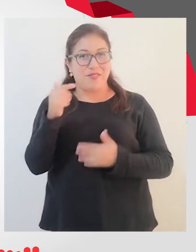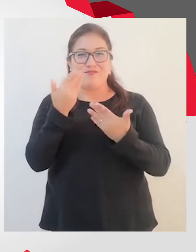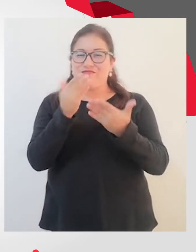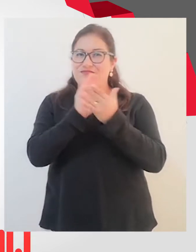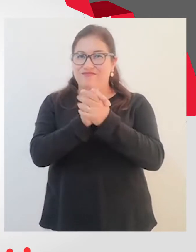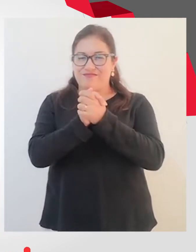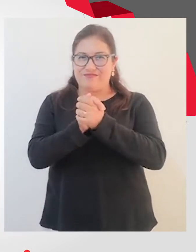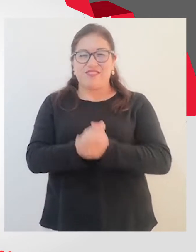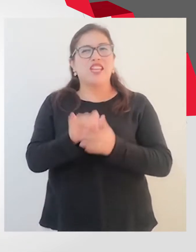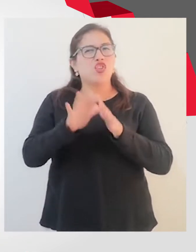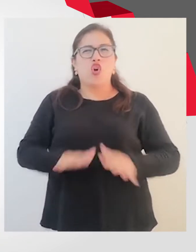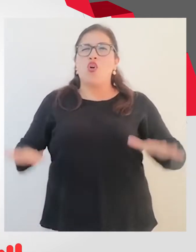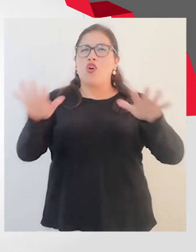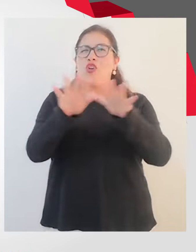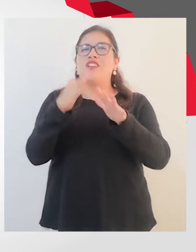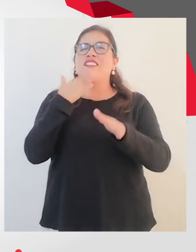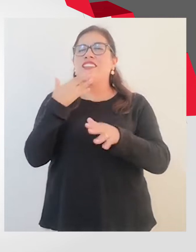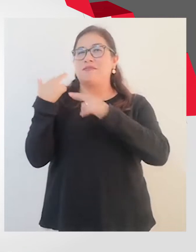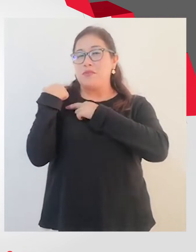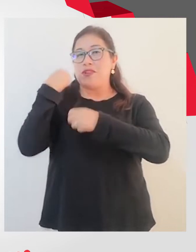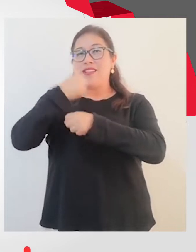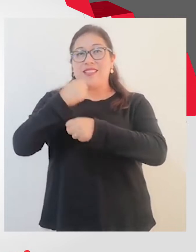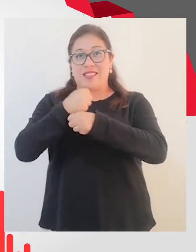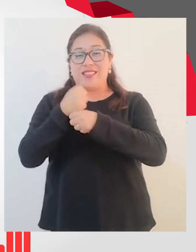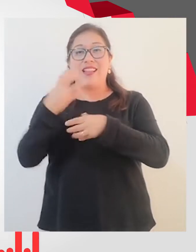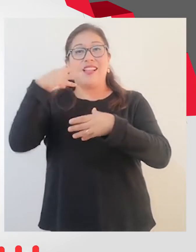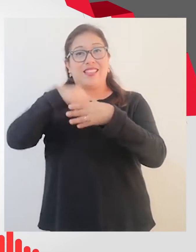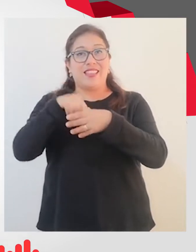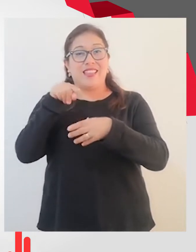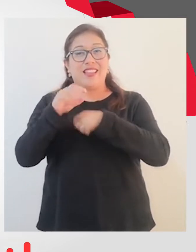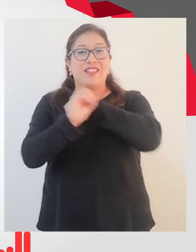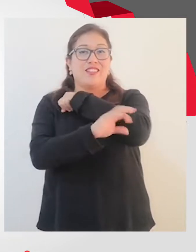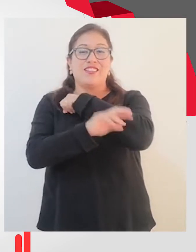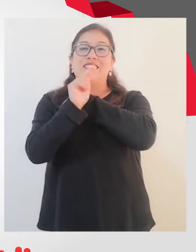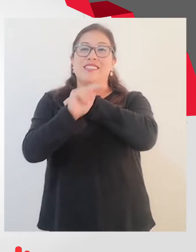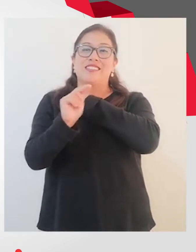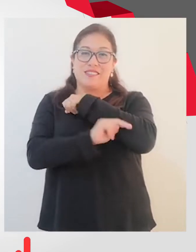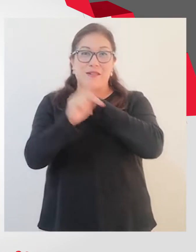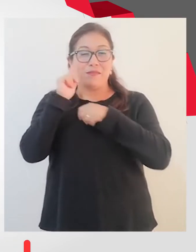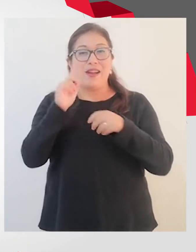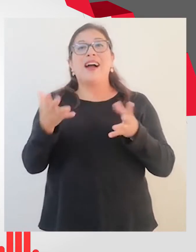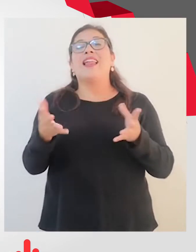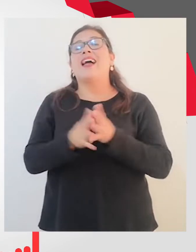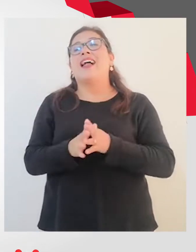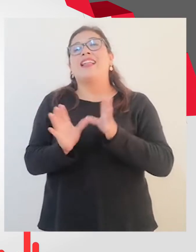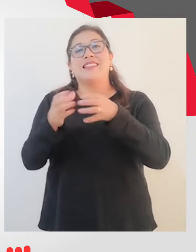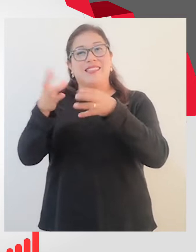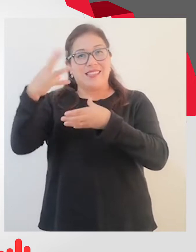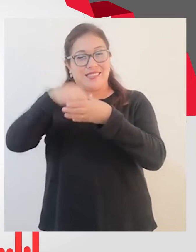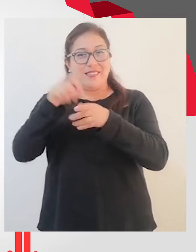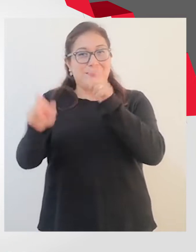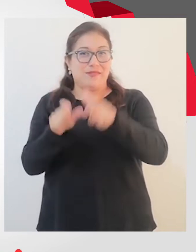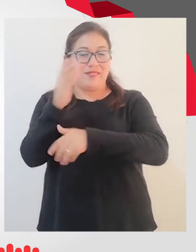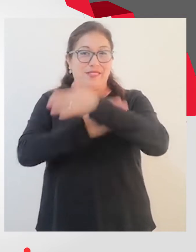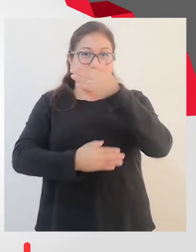Gamarra Lavarreda y de todos los que elaboramos en el Consejo Nacional para la integración de la